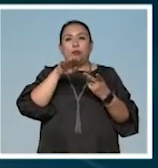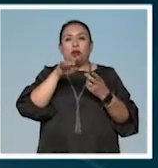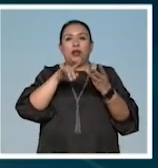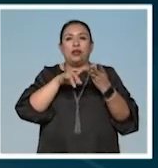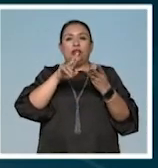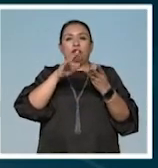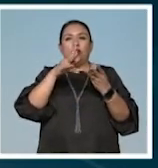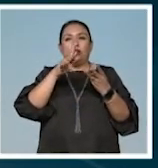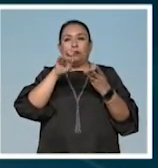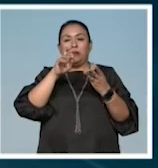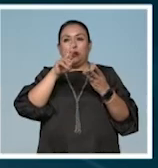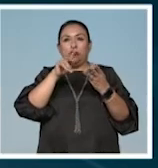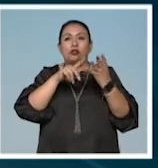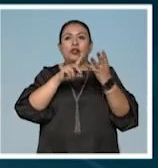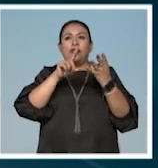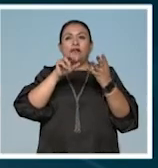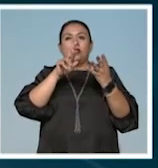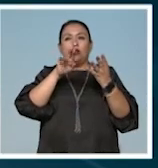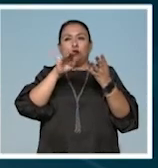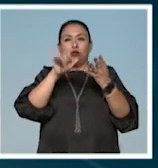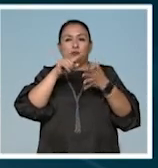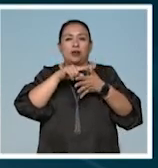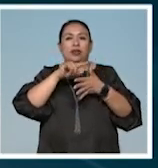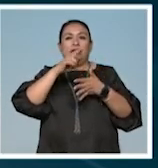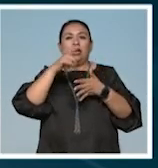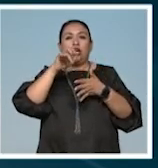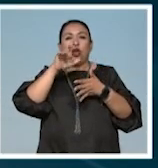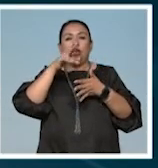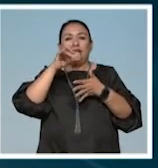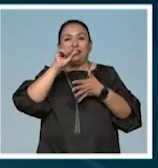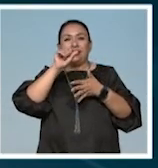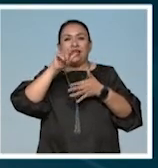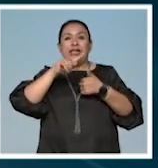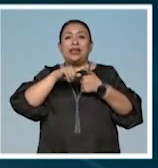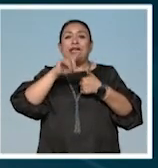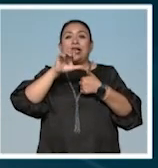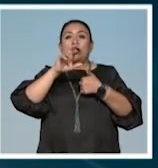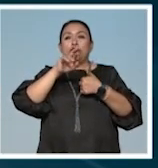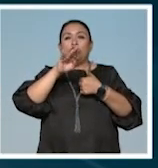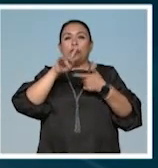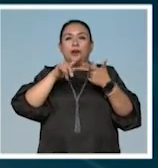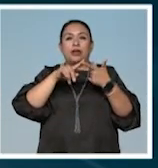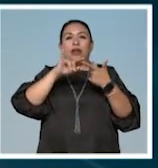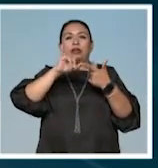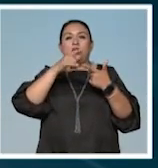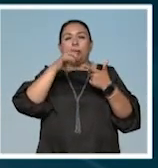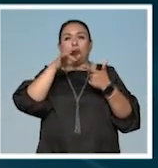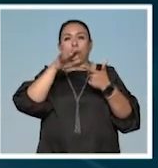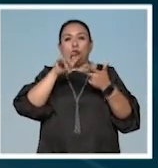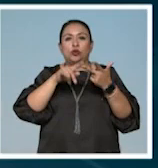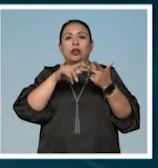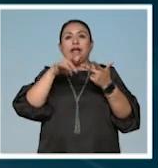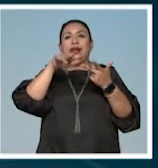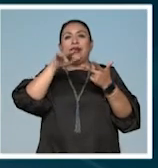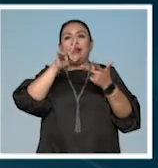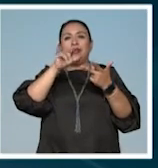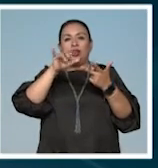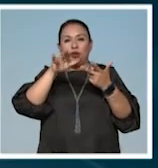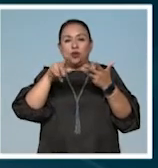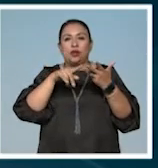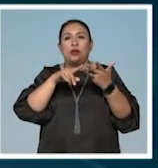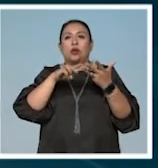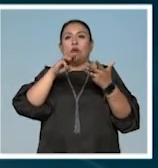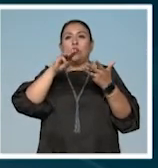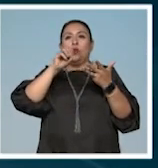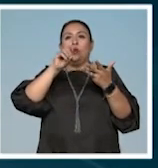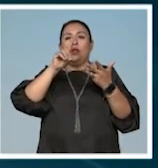Roger Penrose, David Grossman, George Steiner, Carlos Robelli, George Smoot, Nadine Gordimer, Wold